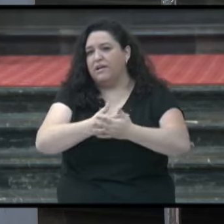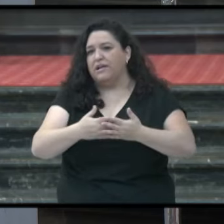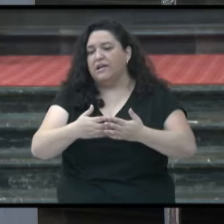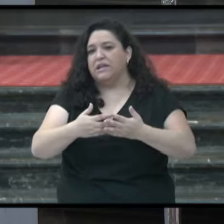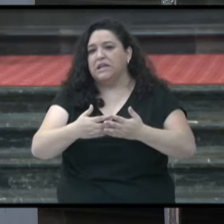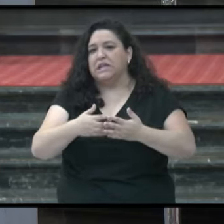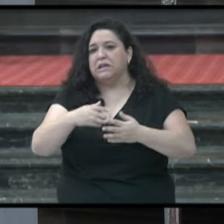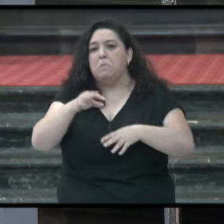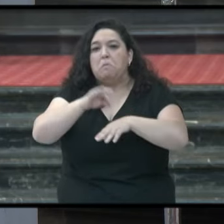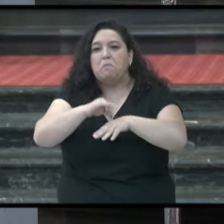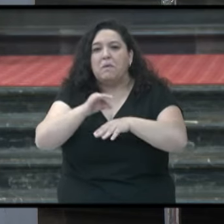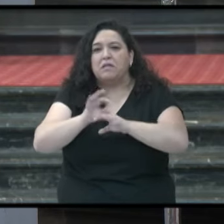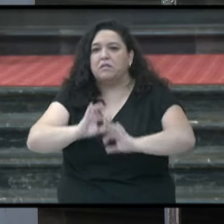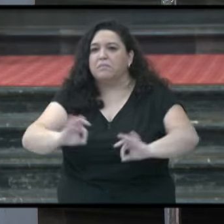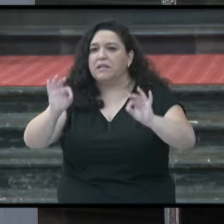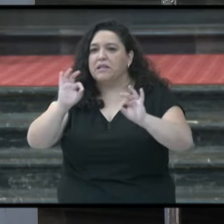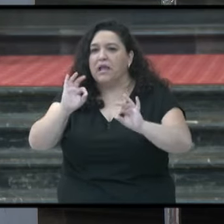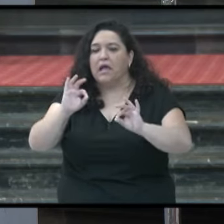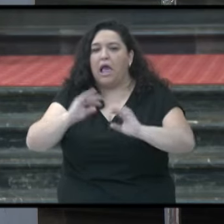era capaz de curárselo.